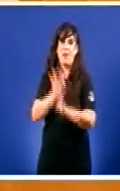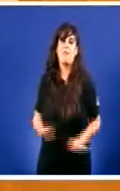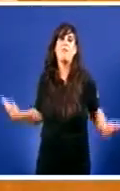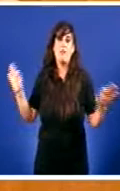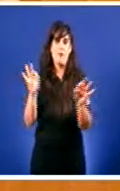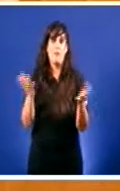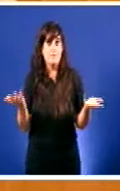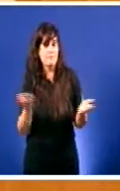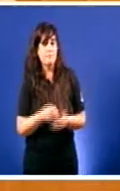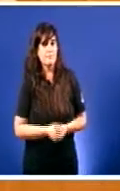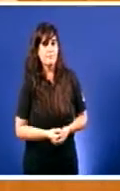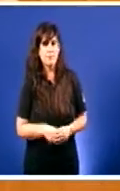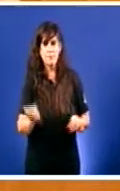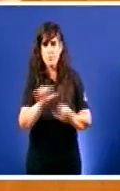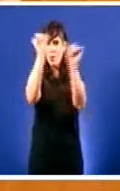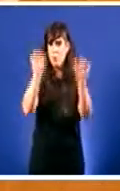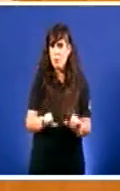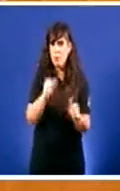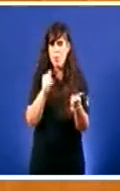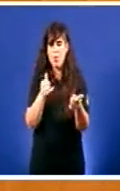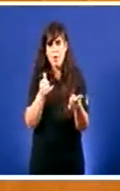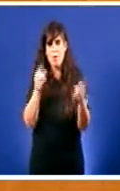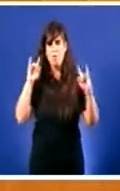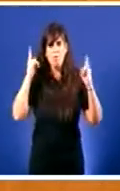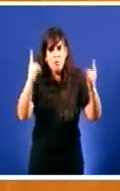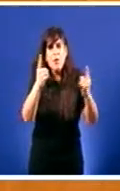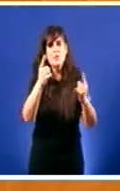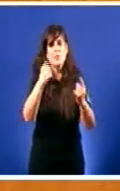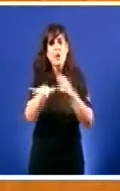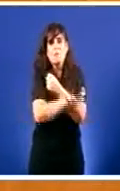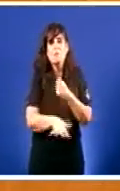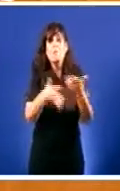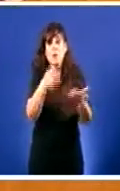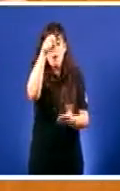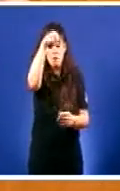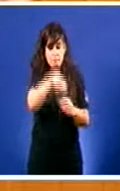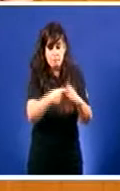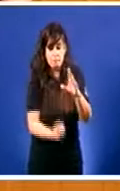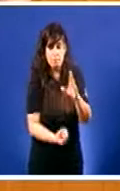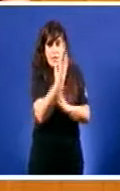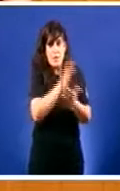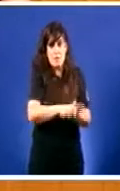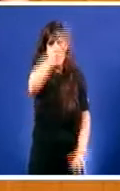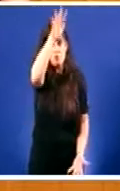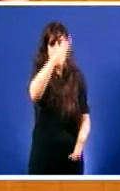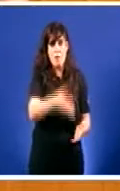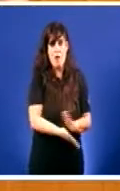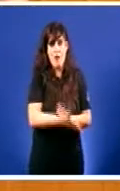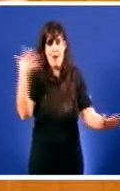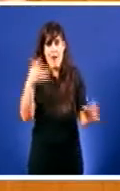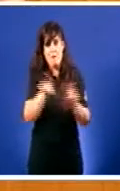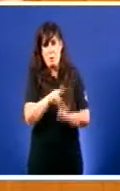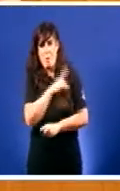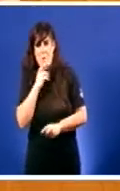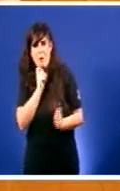O modelo forestal baseado en especies de crecemento rápido De baixo valor engadido Non é un modelo que cree